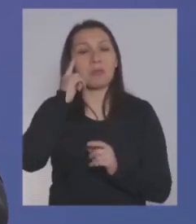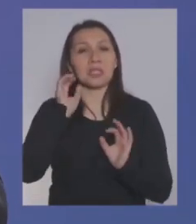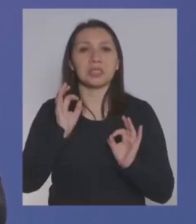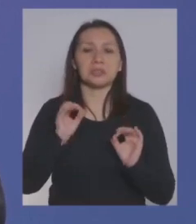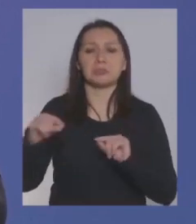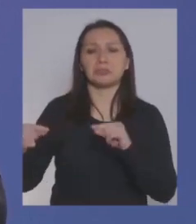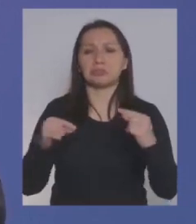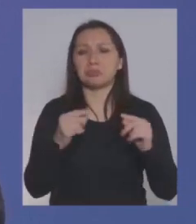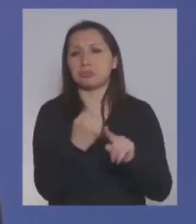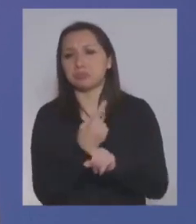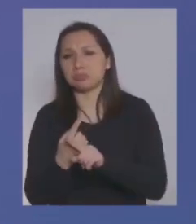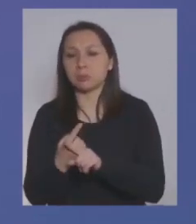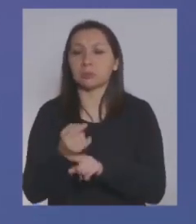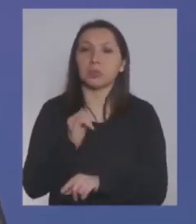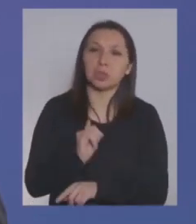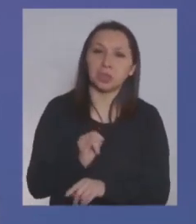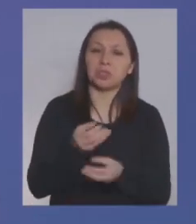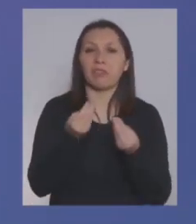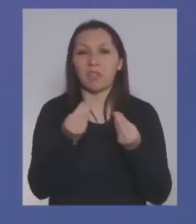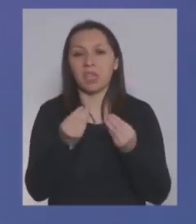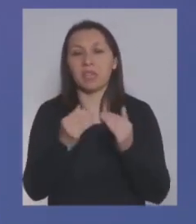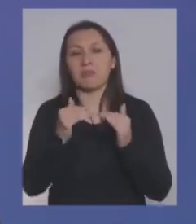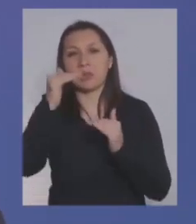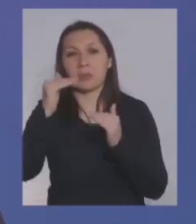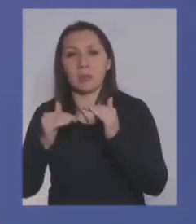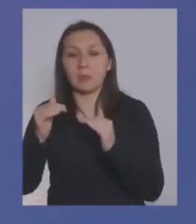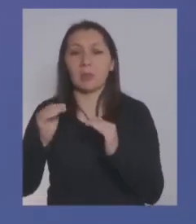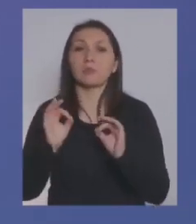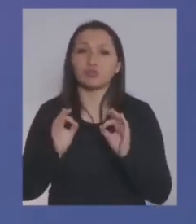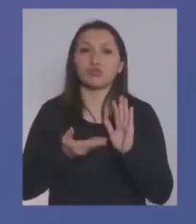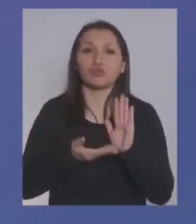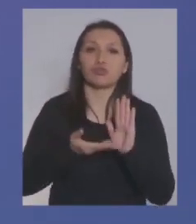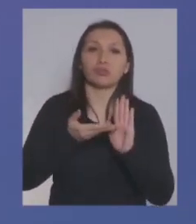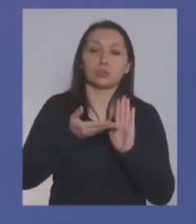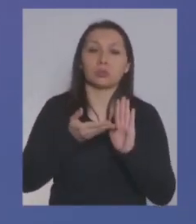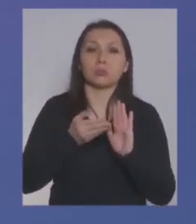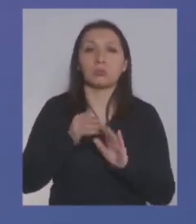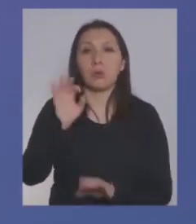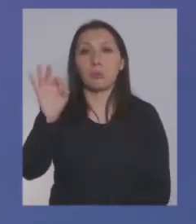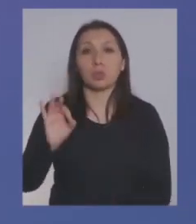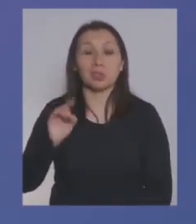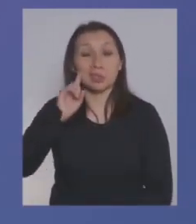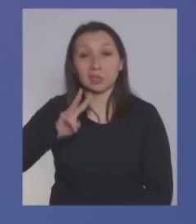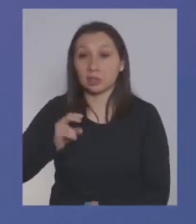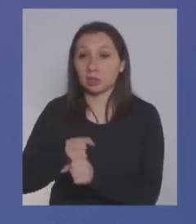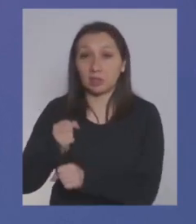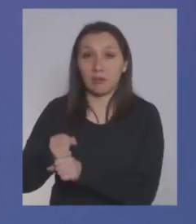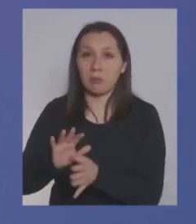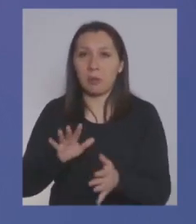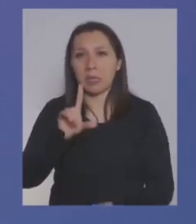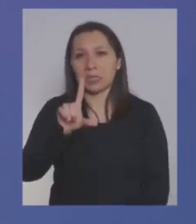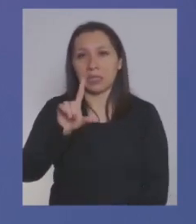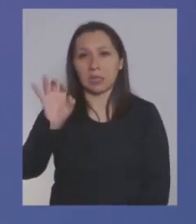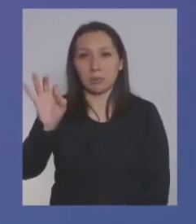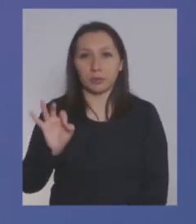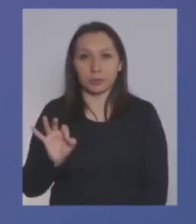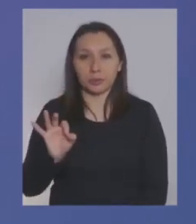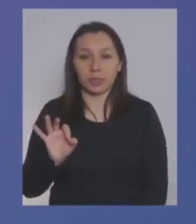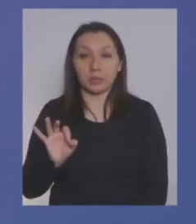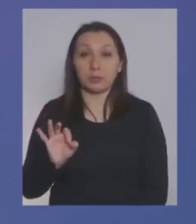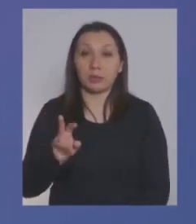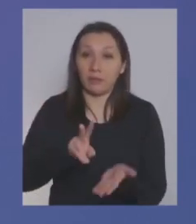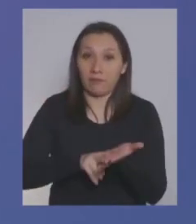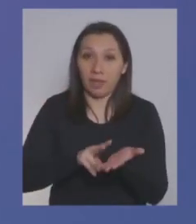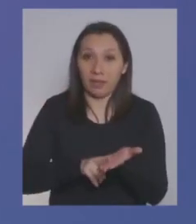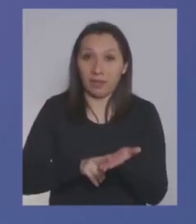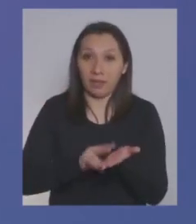discutir si estaba más bien o más mal pero que crecía de una tasa de desempleo que estaba en torno al 7% y la